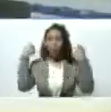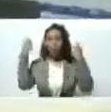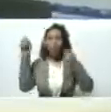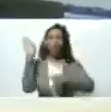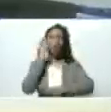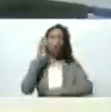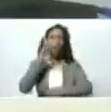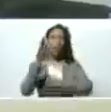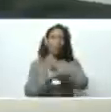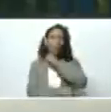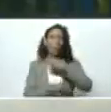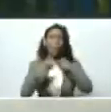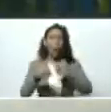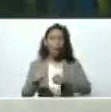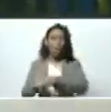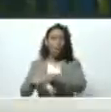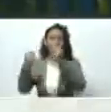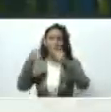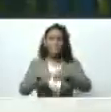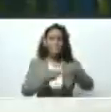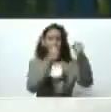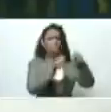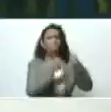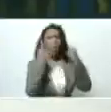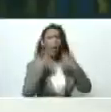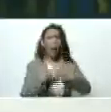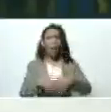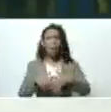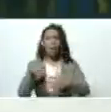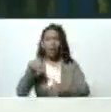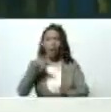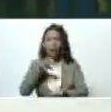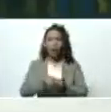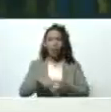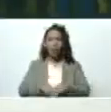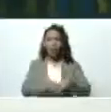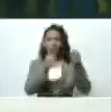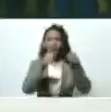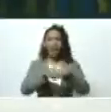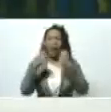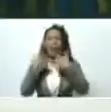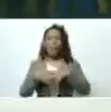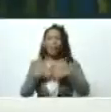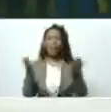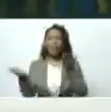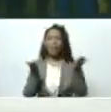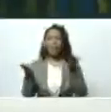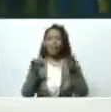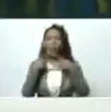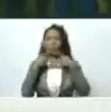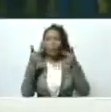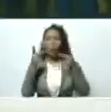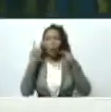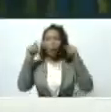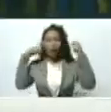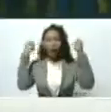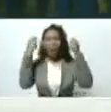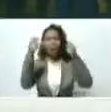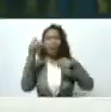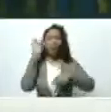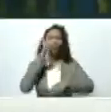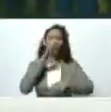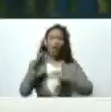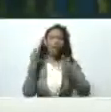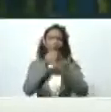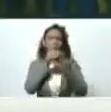para dañar las empresas del Estado para dañar las empresas de servicios públicos una campaña sucia para